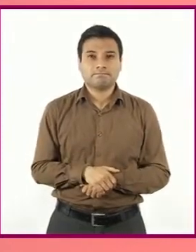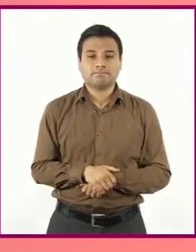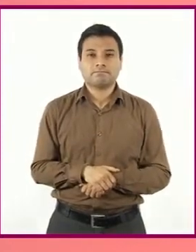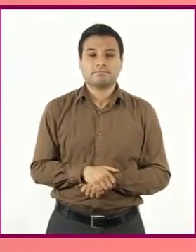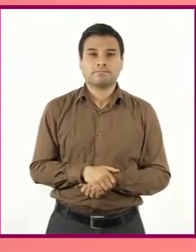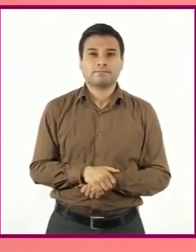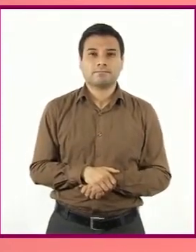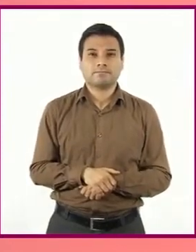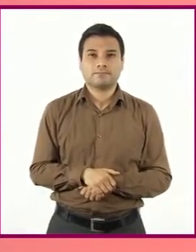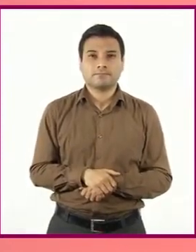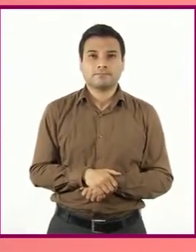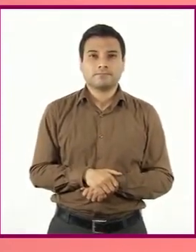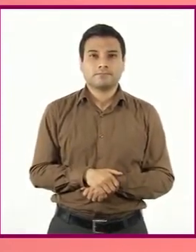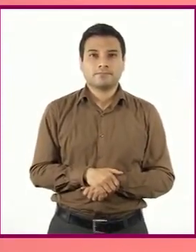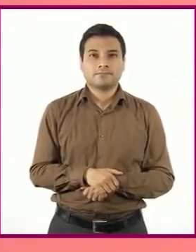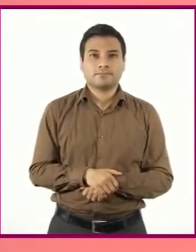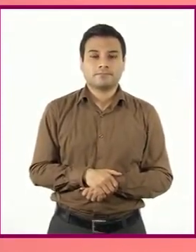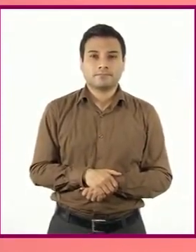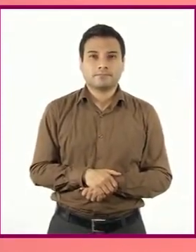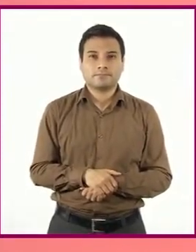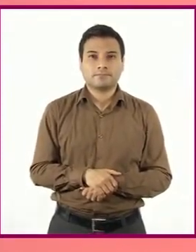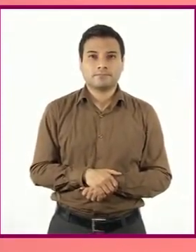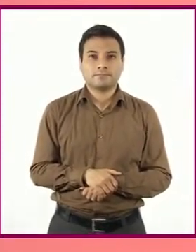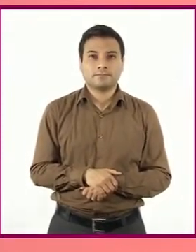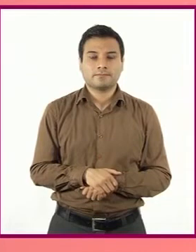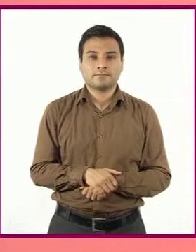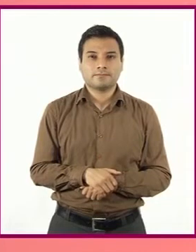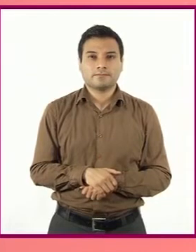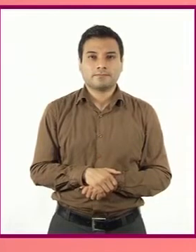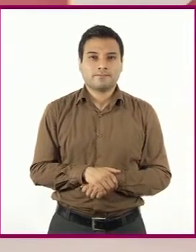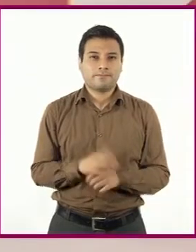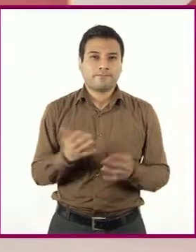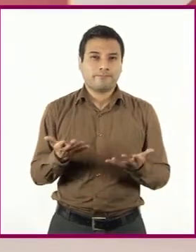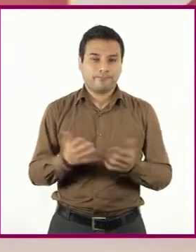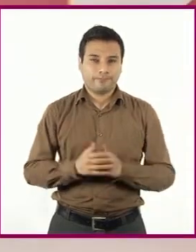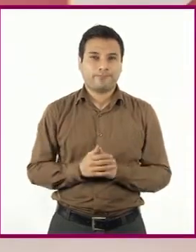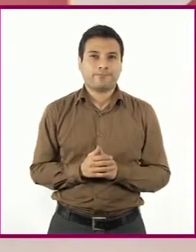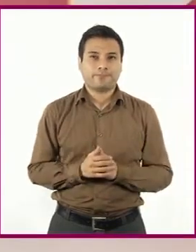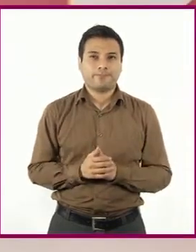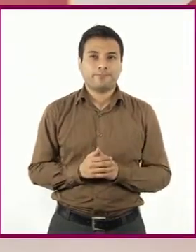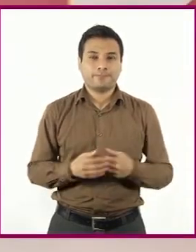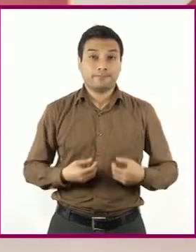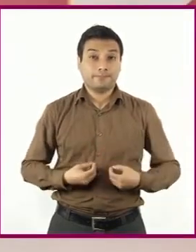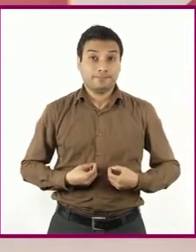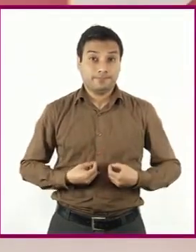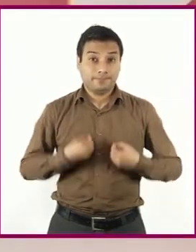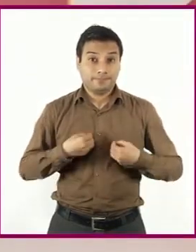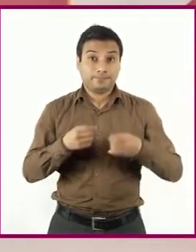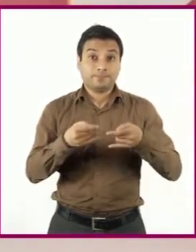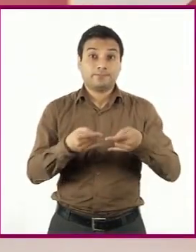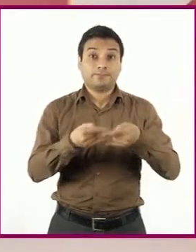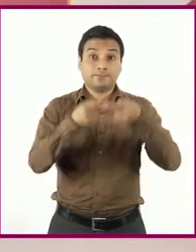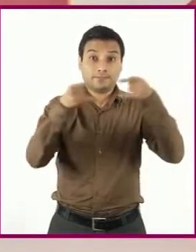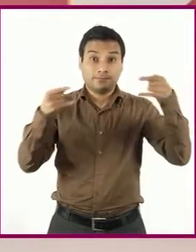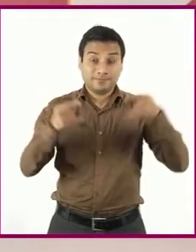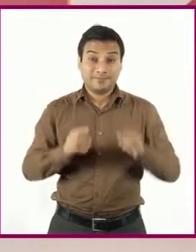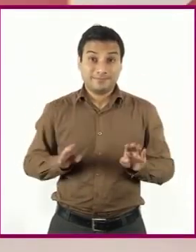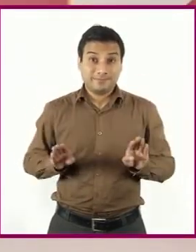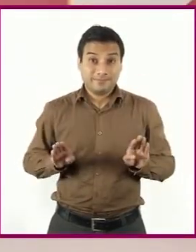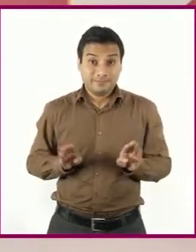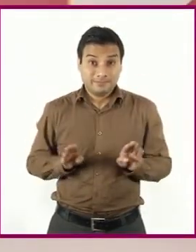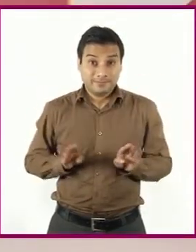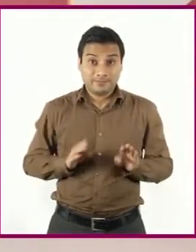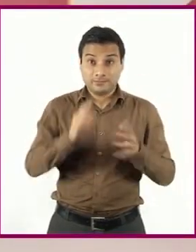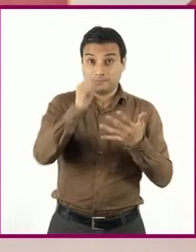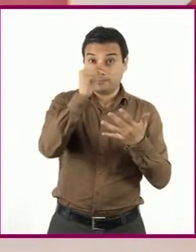además de identificar las características generales de la autobiografía, es necesario analizar el